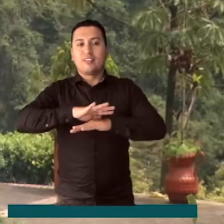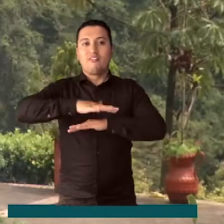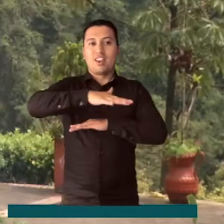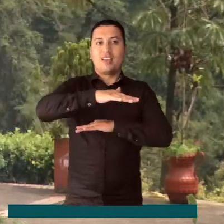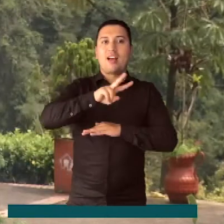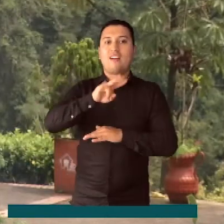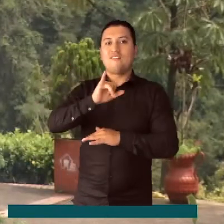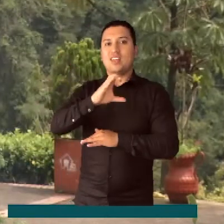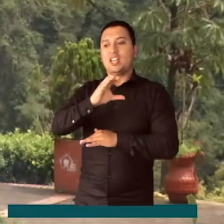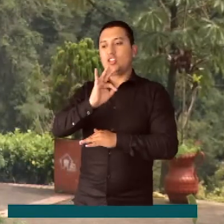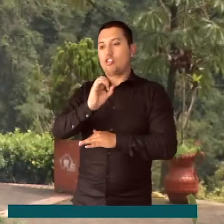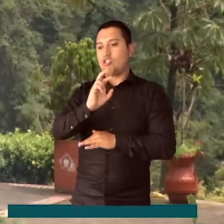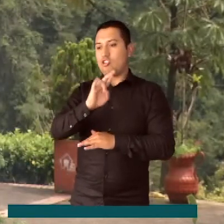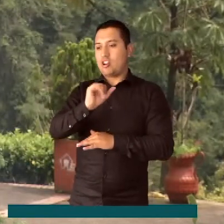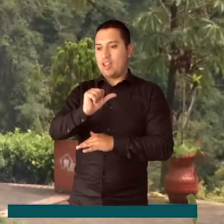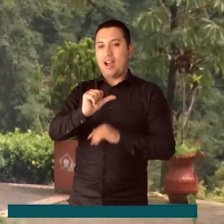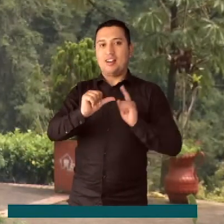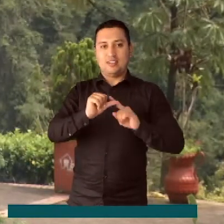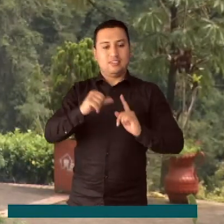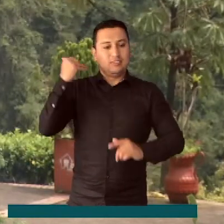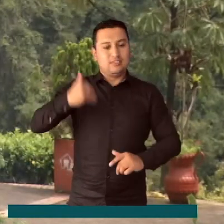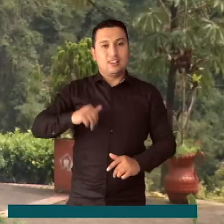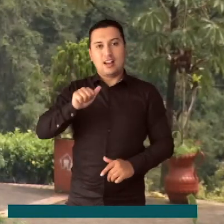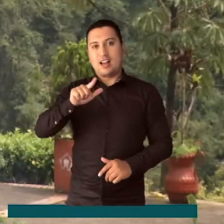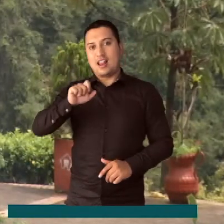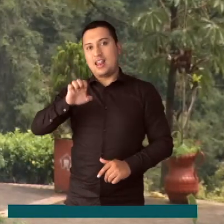en Silvania, Cundinamarca, Alejandro Mejía, para Enlace 13.